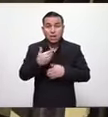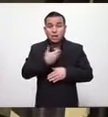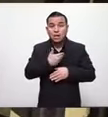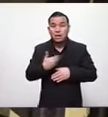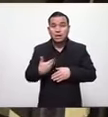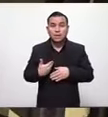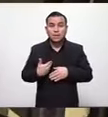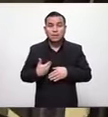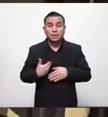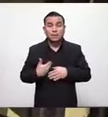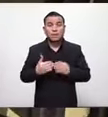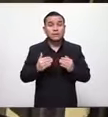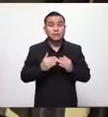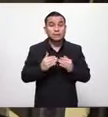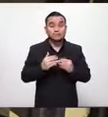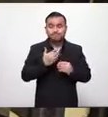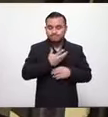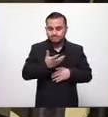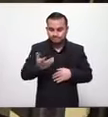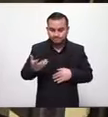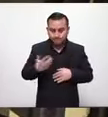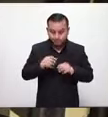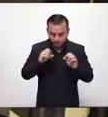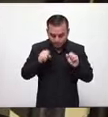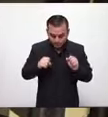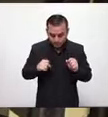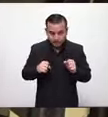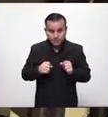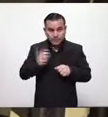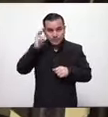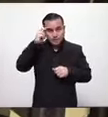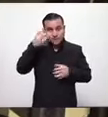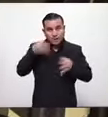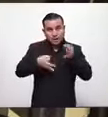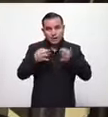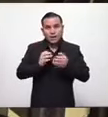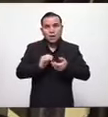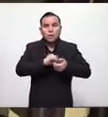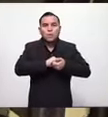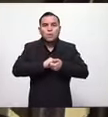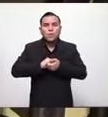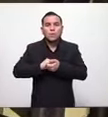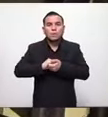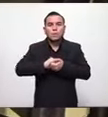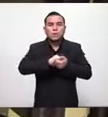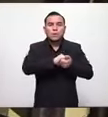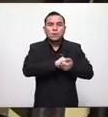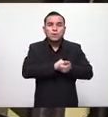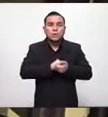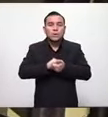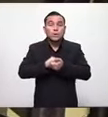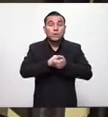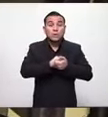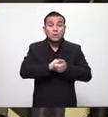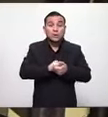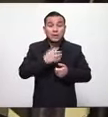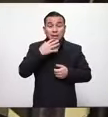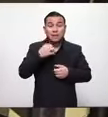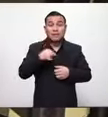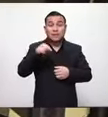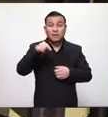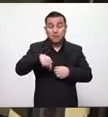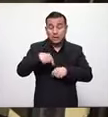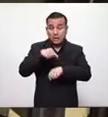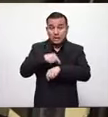órgano legislativo órgano judicial porque en lo que este en esta ruleta